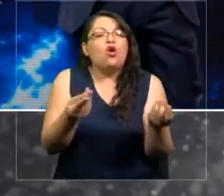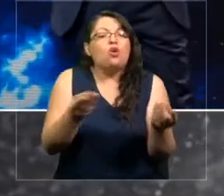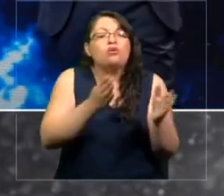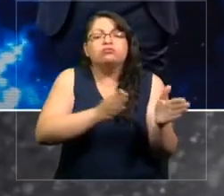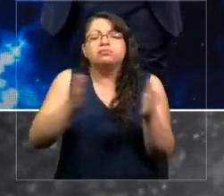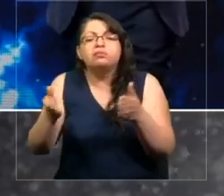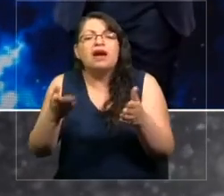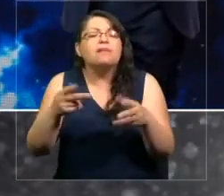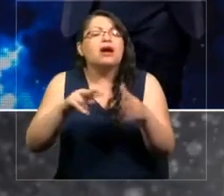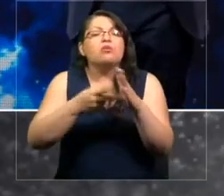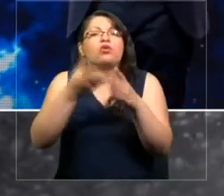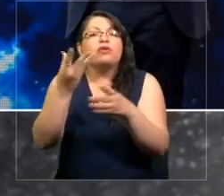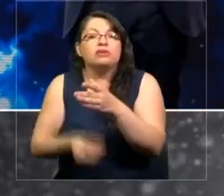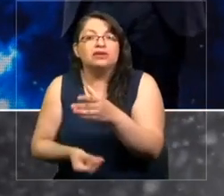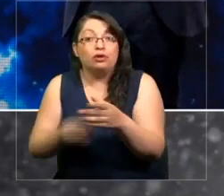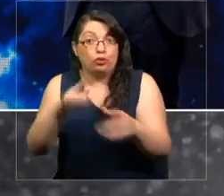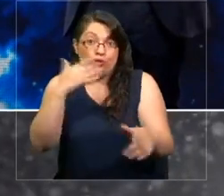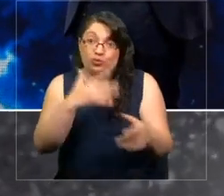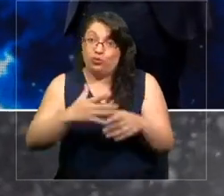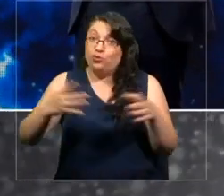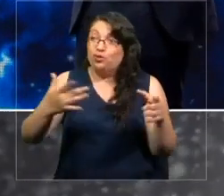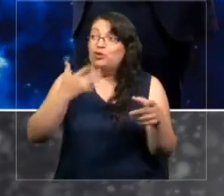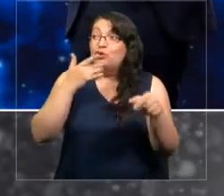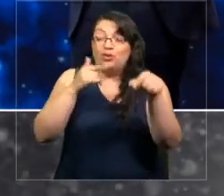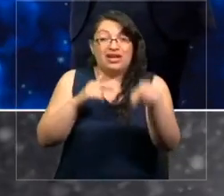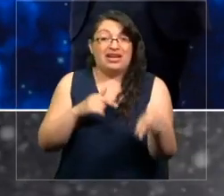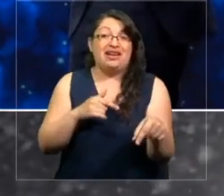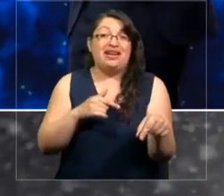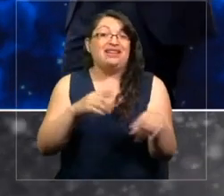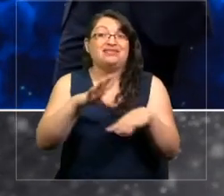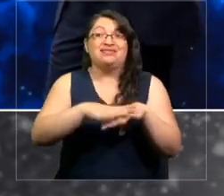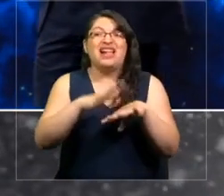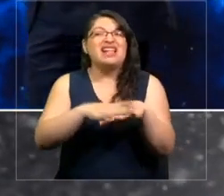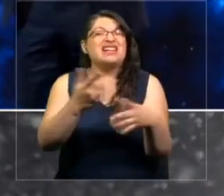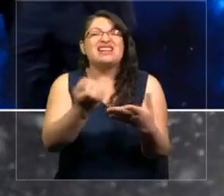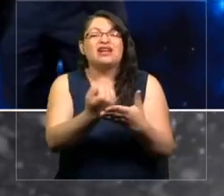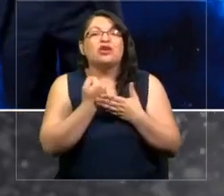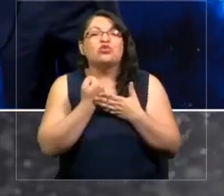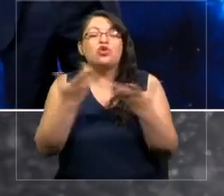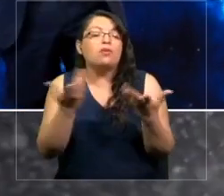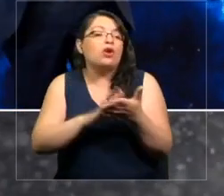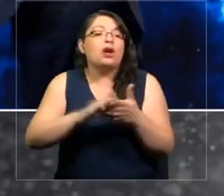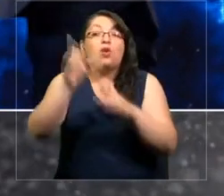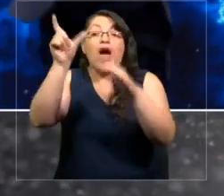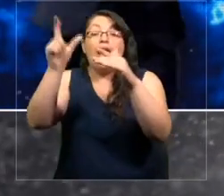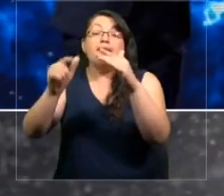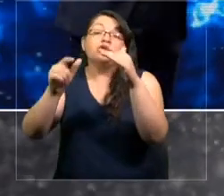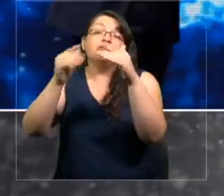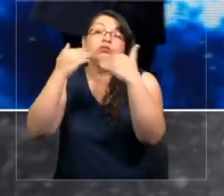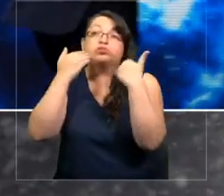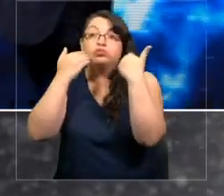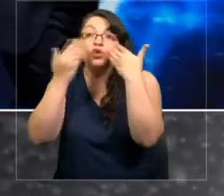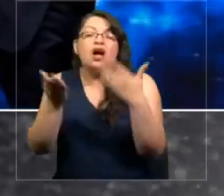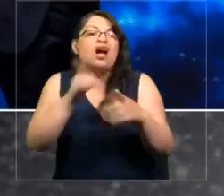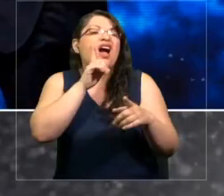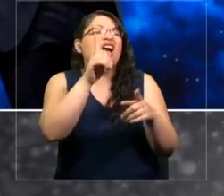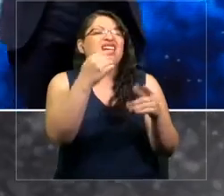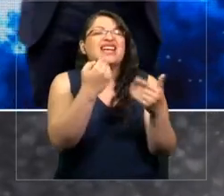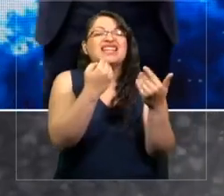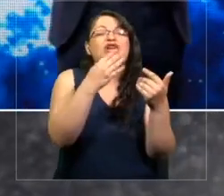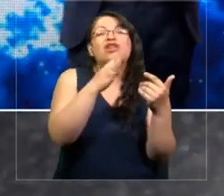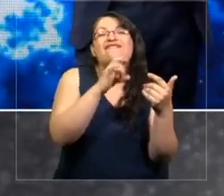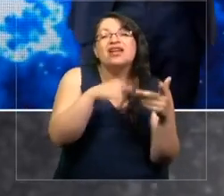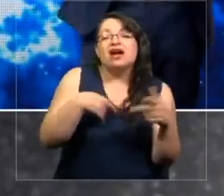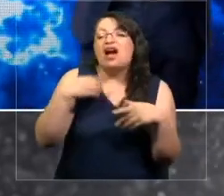problema. Y son muy importantes porque los algoritmos definen, nos ayudan a definir a quién darle un subsidio, a quién darle una beca, a quién darle un empleo,